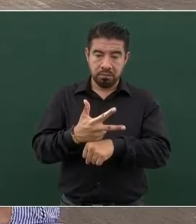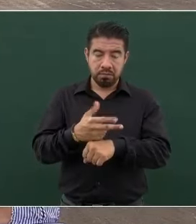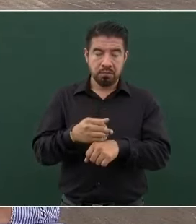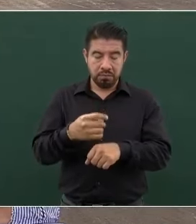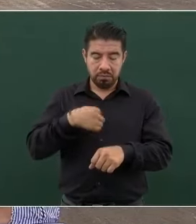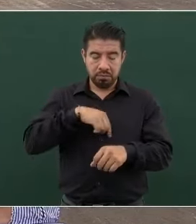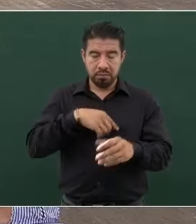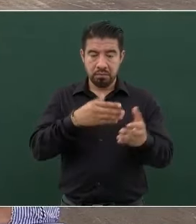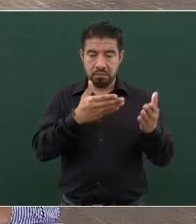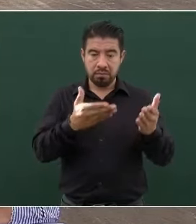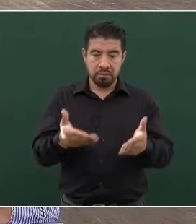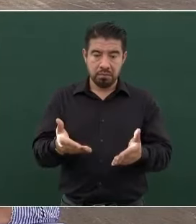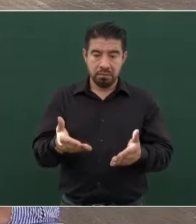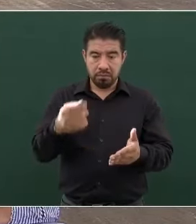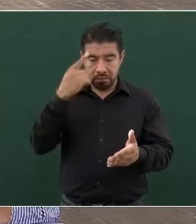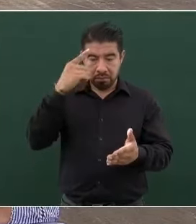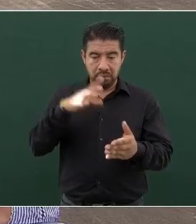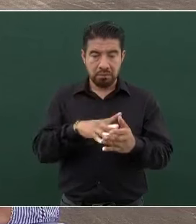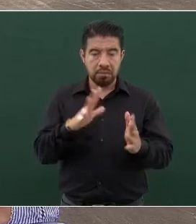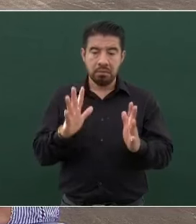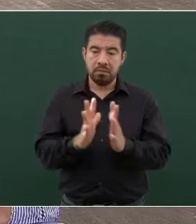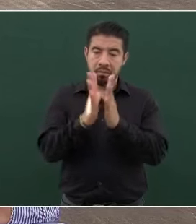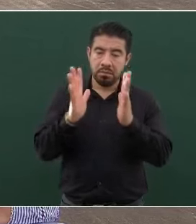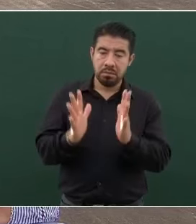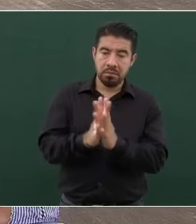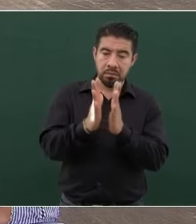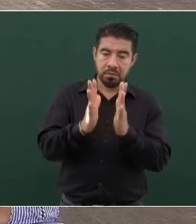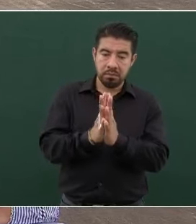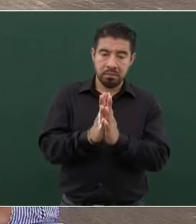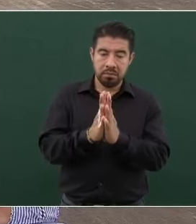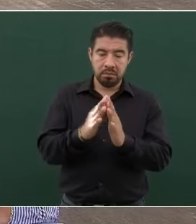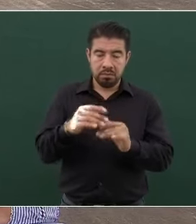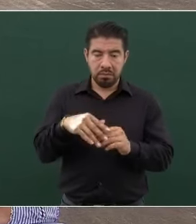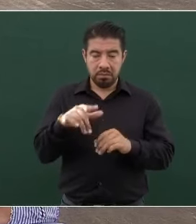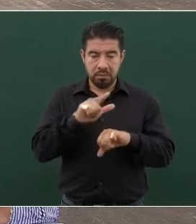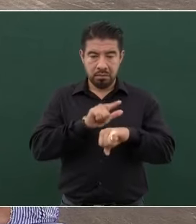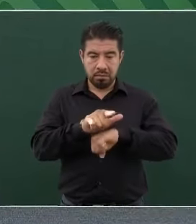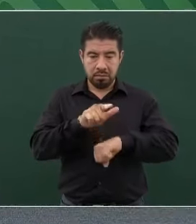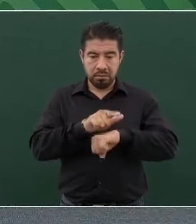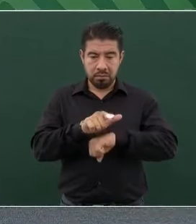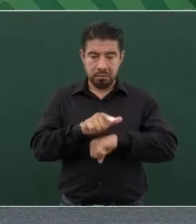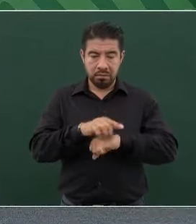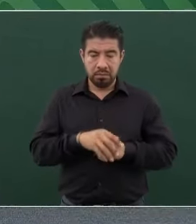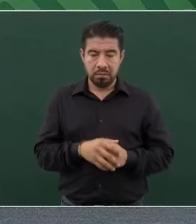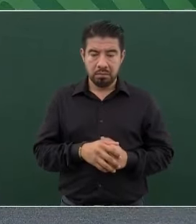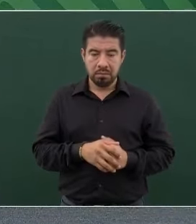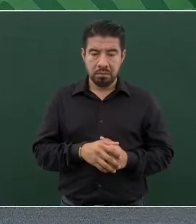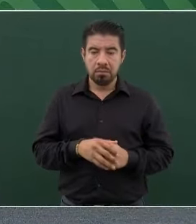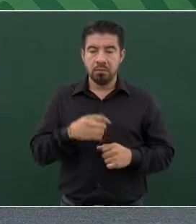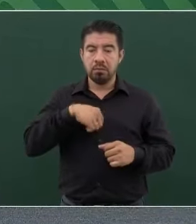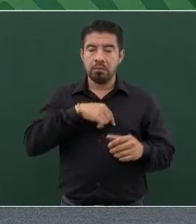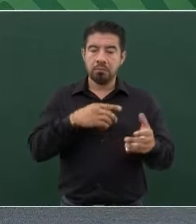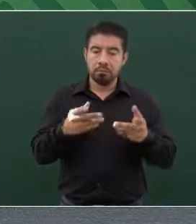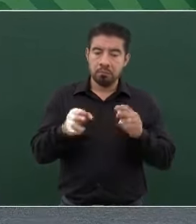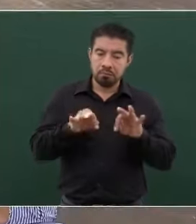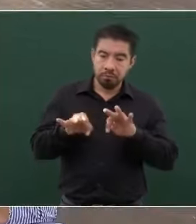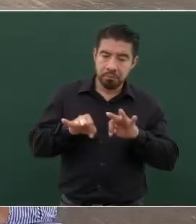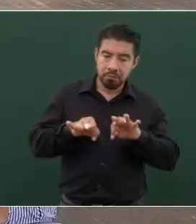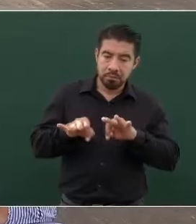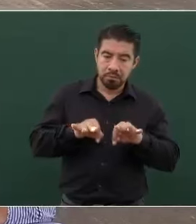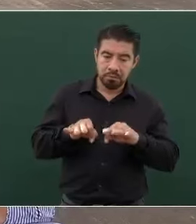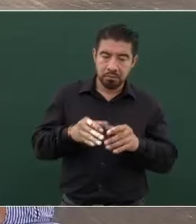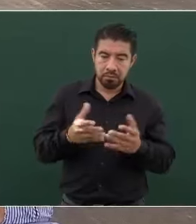también de Guatemala, vamos a trabajar sobre esto.